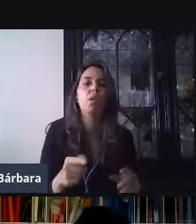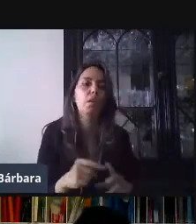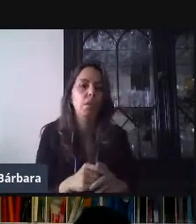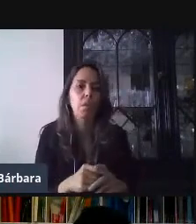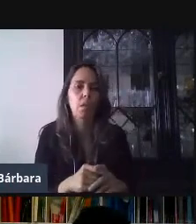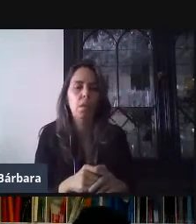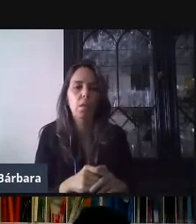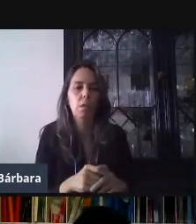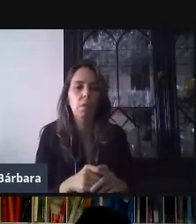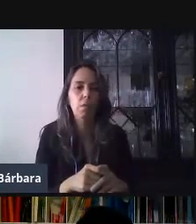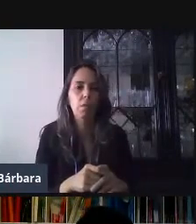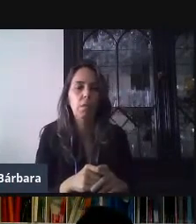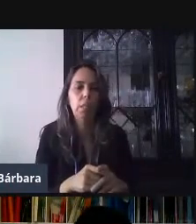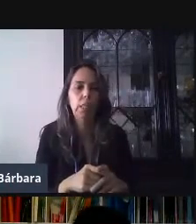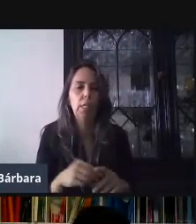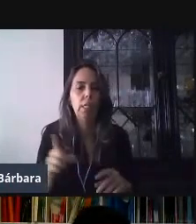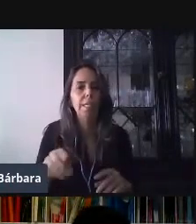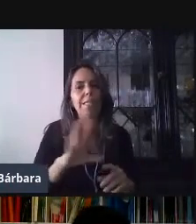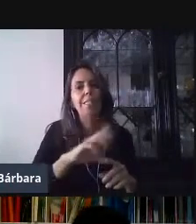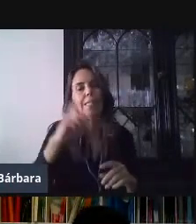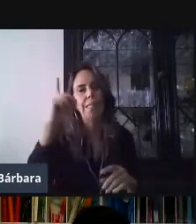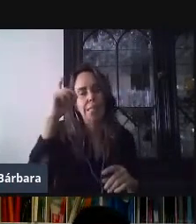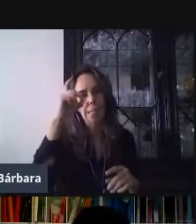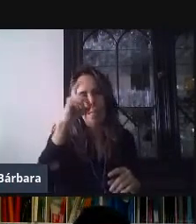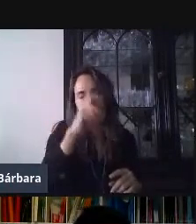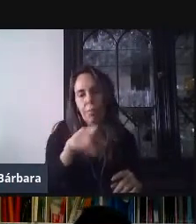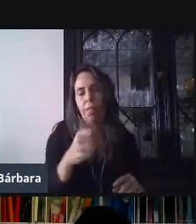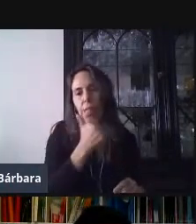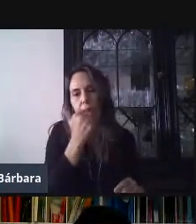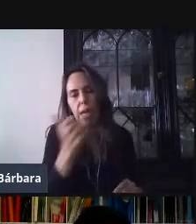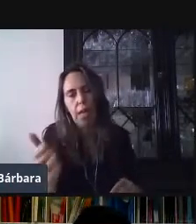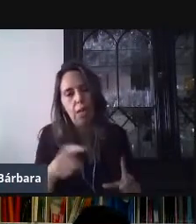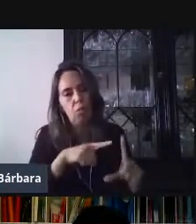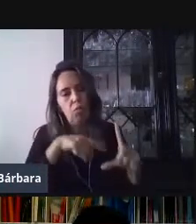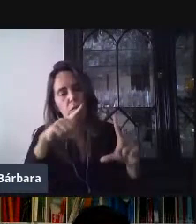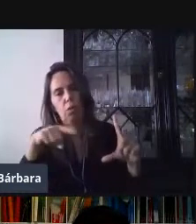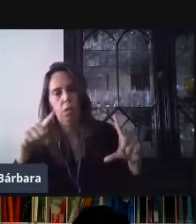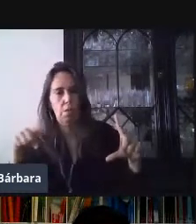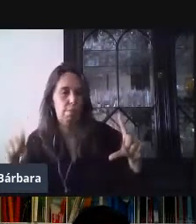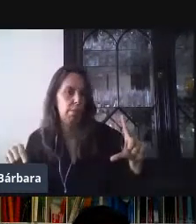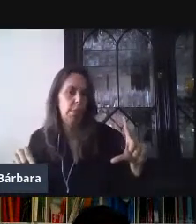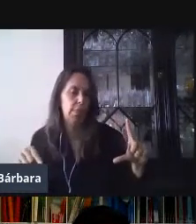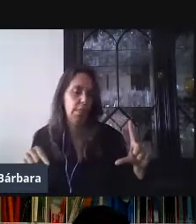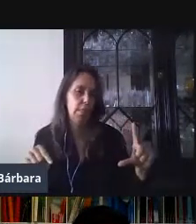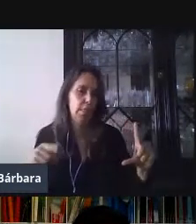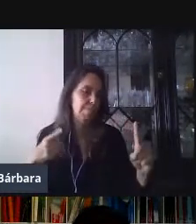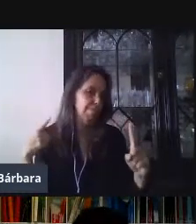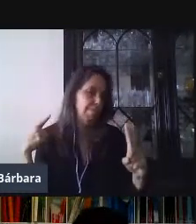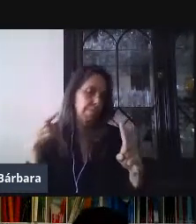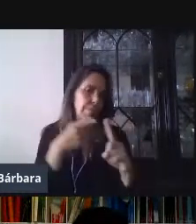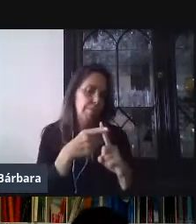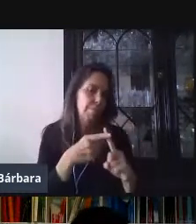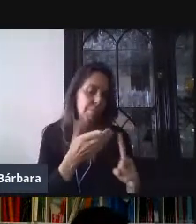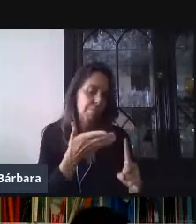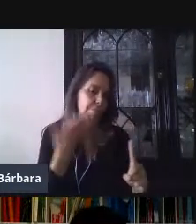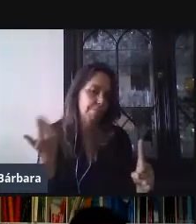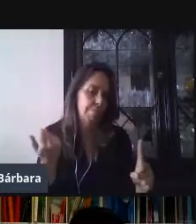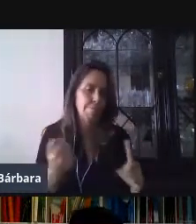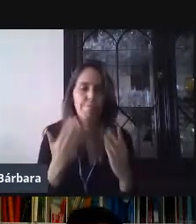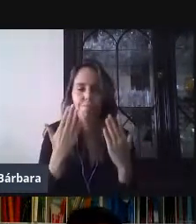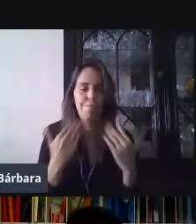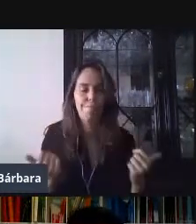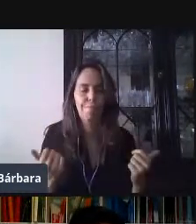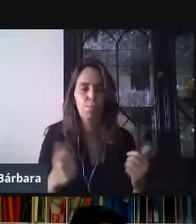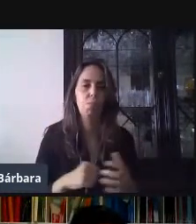pues, quizá lo que va a pasar es que va a ser difícil que lo pueda analizar y representarlo porque no va a tener el objetivo que yo estoy buscando. Bueno, bien, entonces,